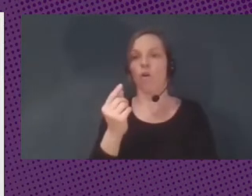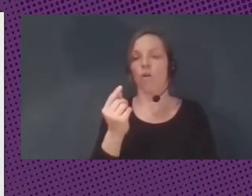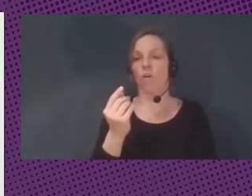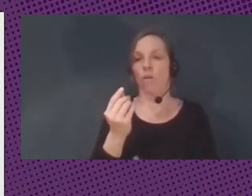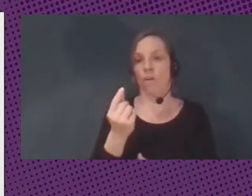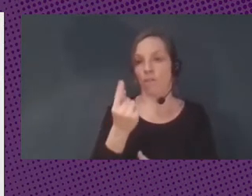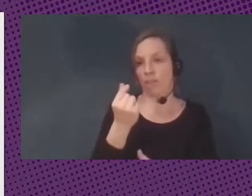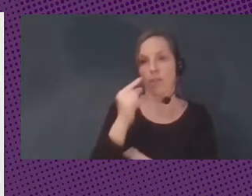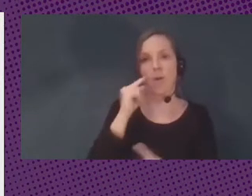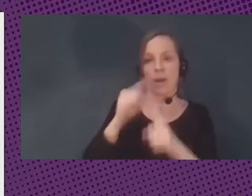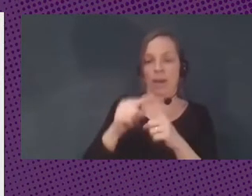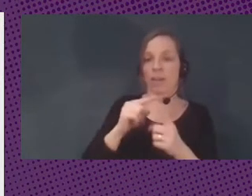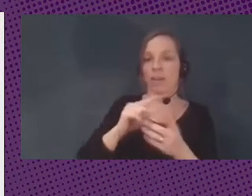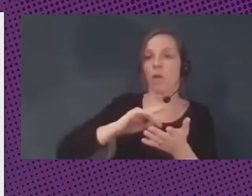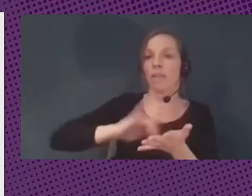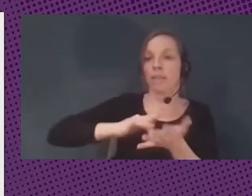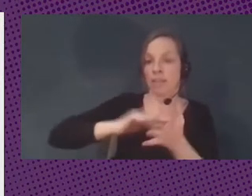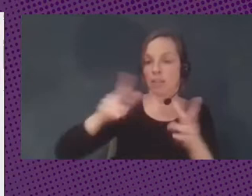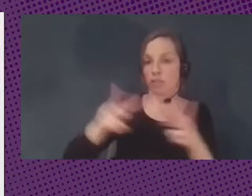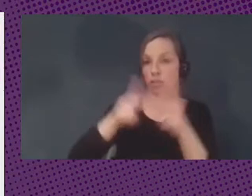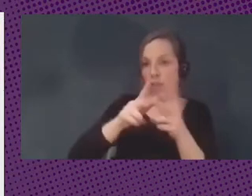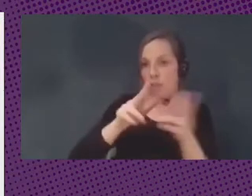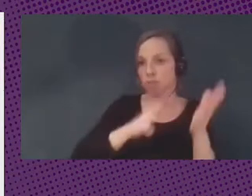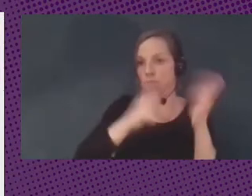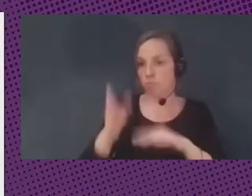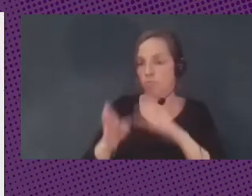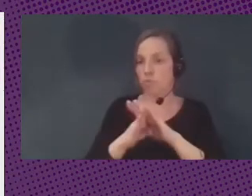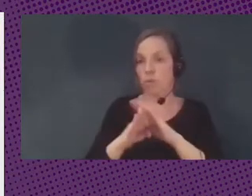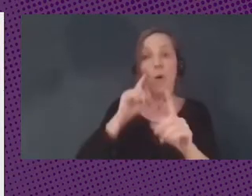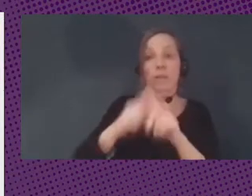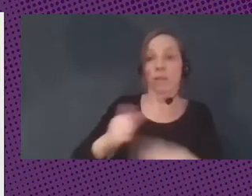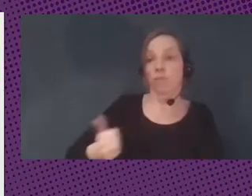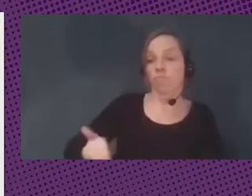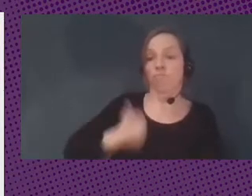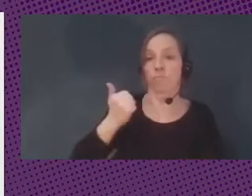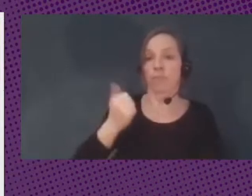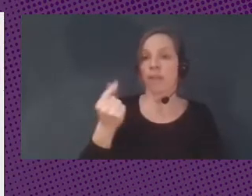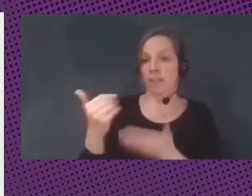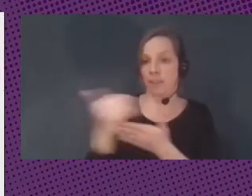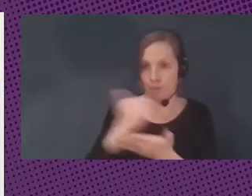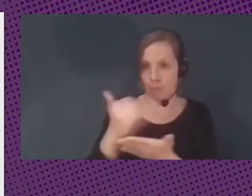digitalizando la sociedad y generando oportunidades de lucro